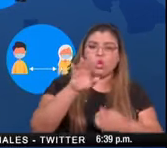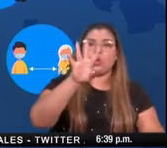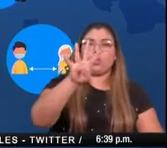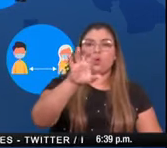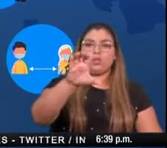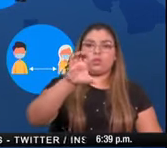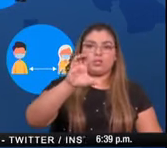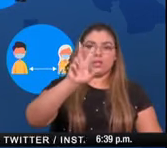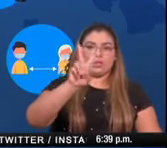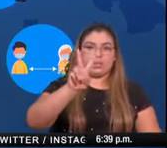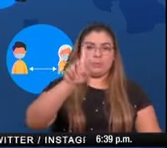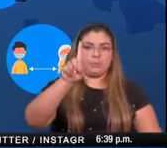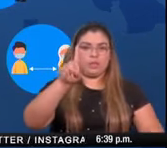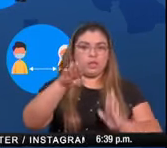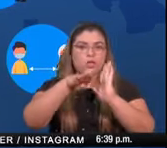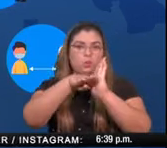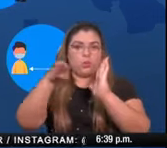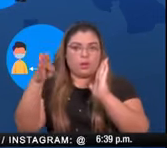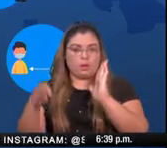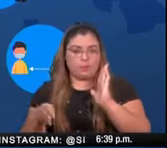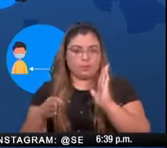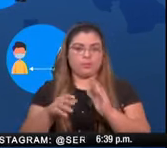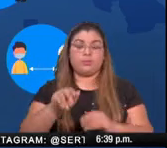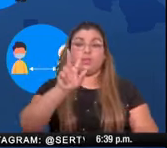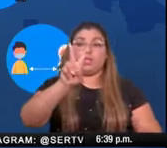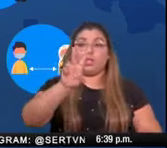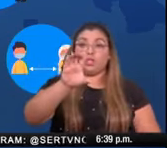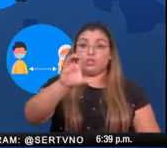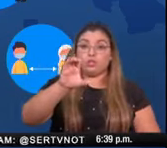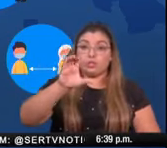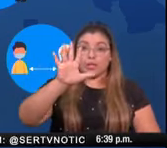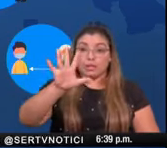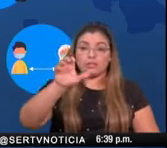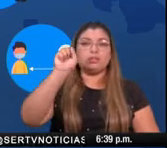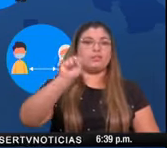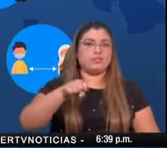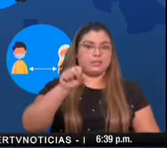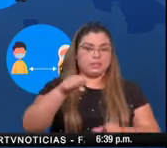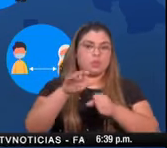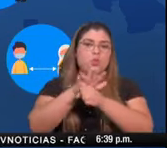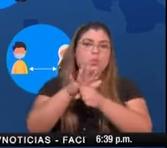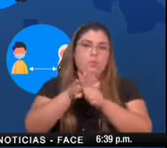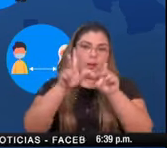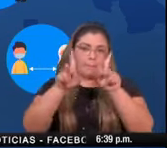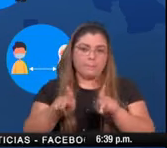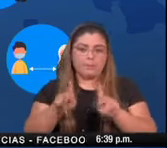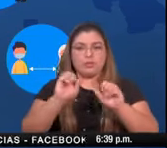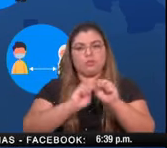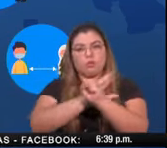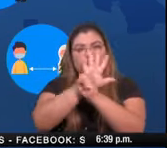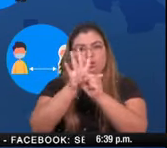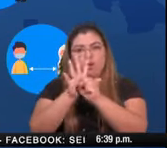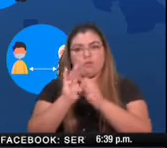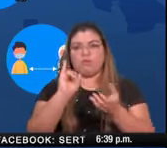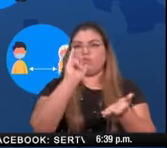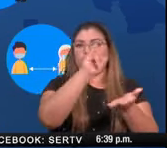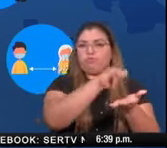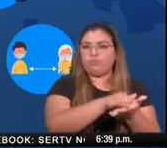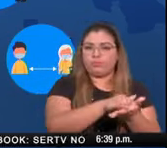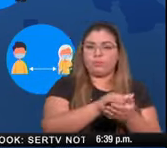421 camas de las cuales 205 están ocupadas por pacientes con COVID-19